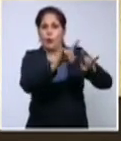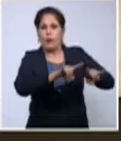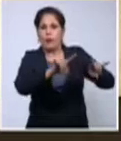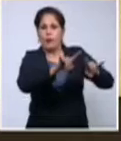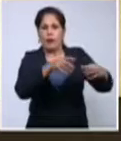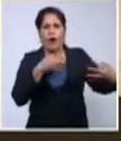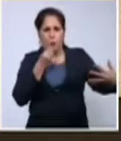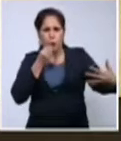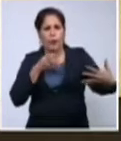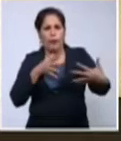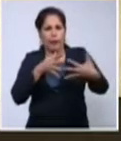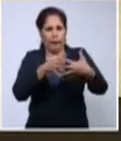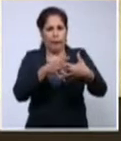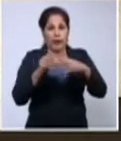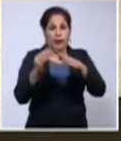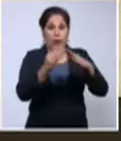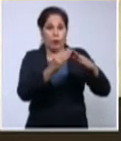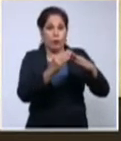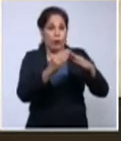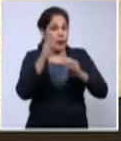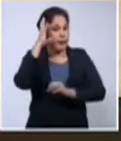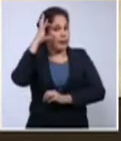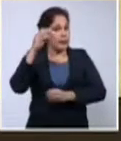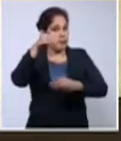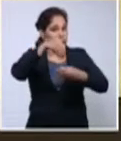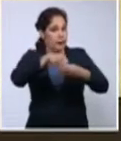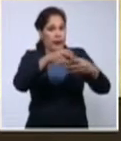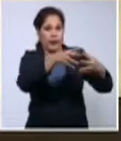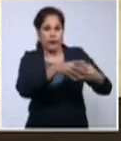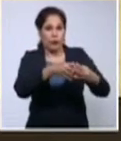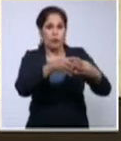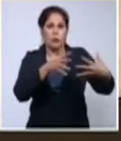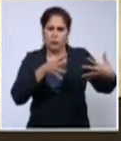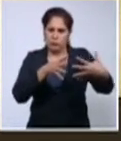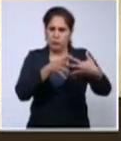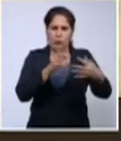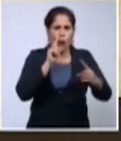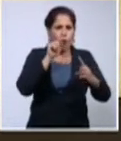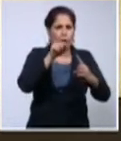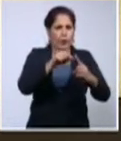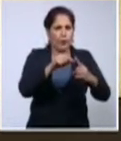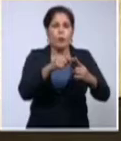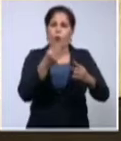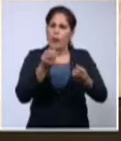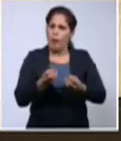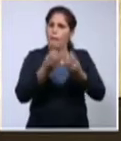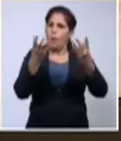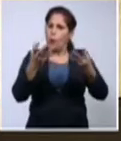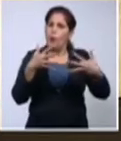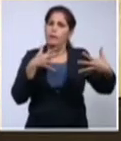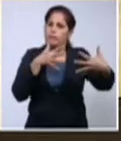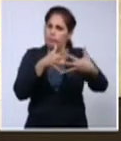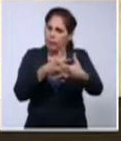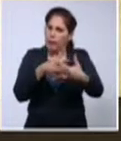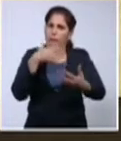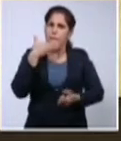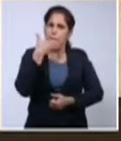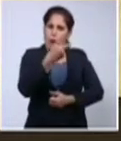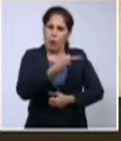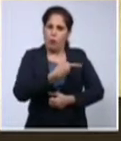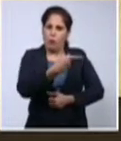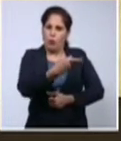Unidos y la comunidad científica estadounidense, con el objetivo de promover vínculos más estrechos